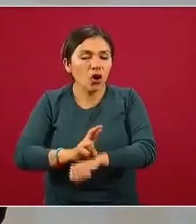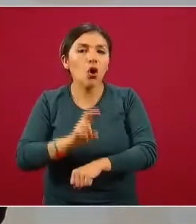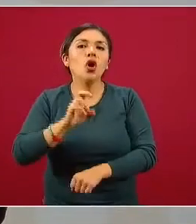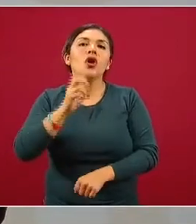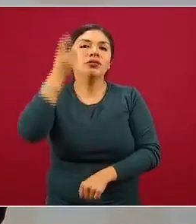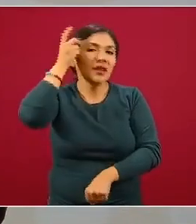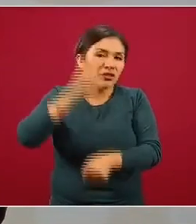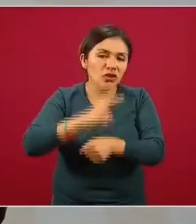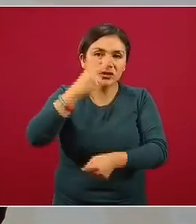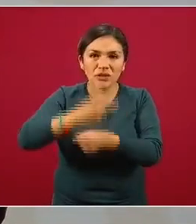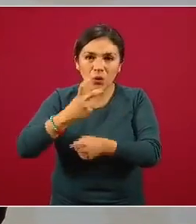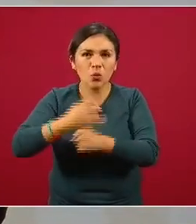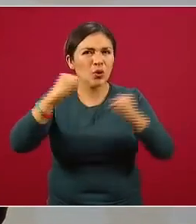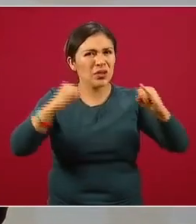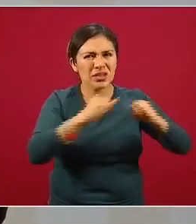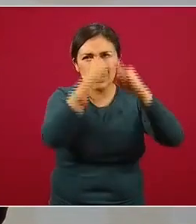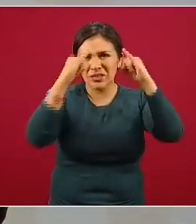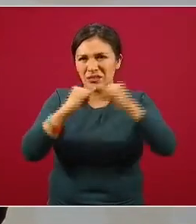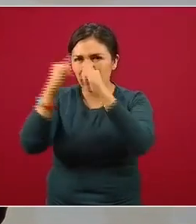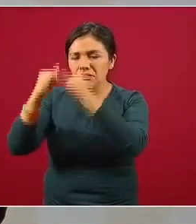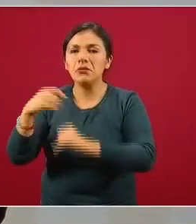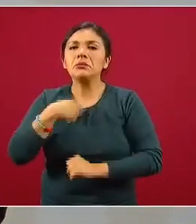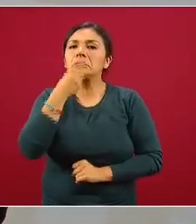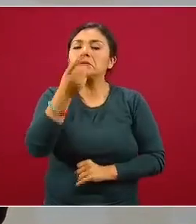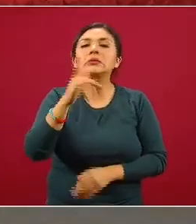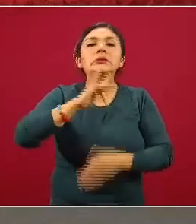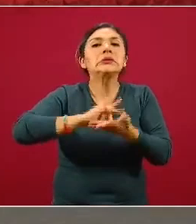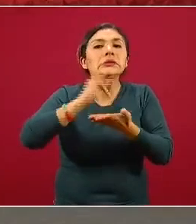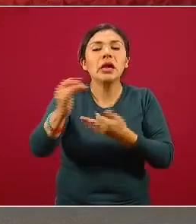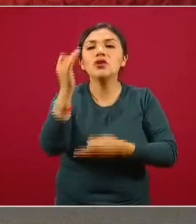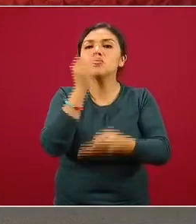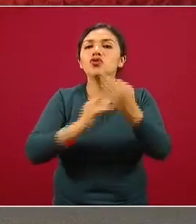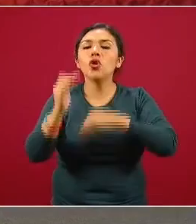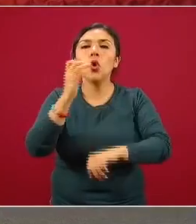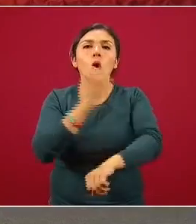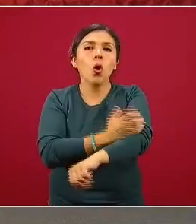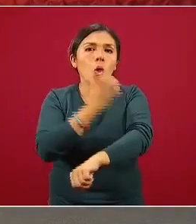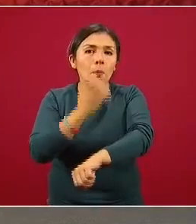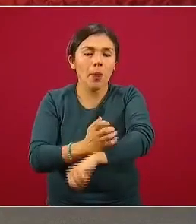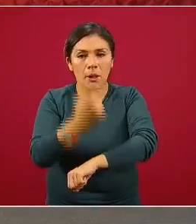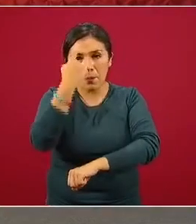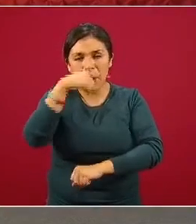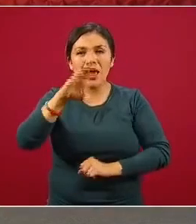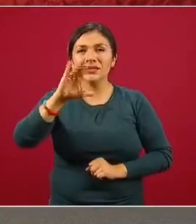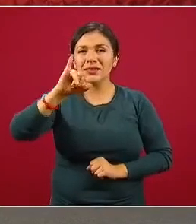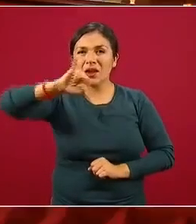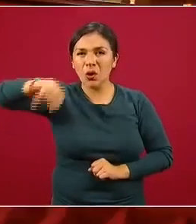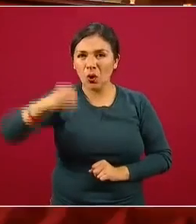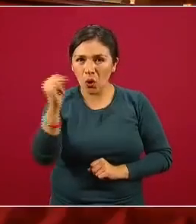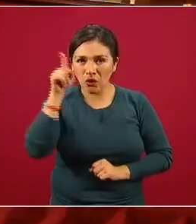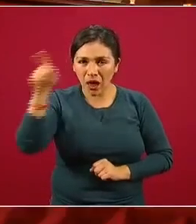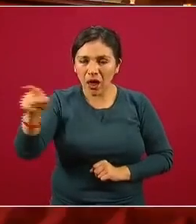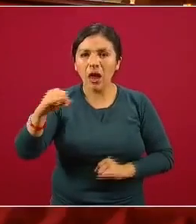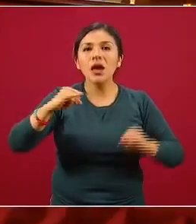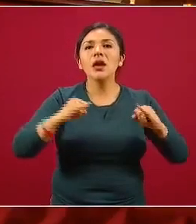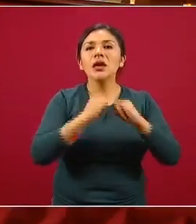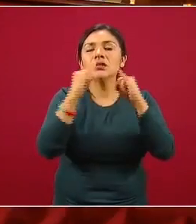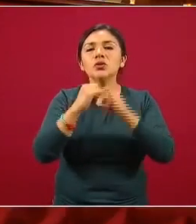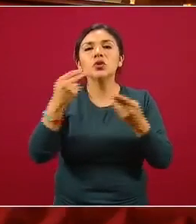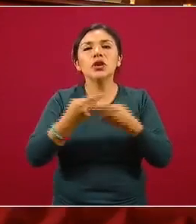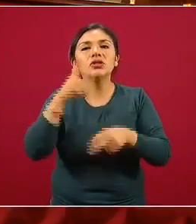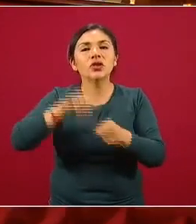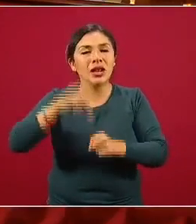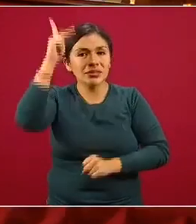subdirectores de las instituciones. Quiero agradecer a todos los colegas en los centros de integración juvenil, en el Instituto Nacional de